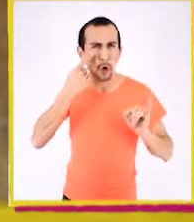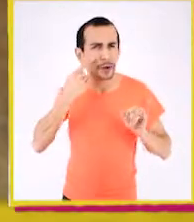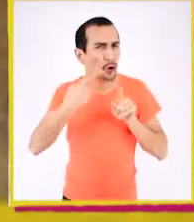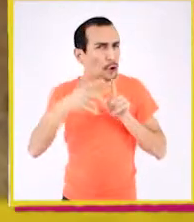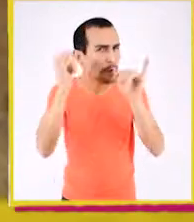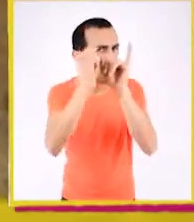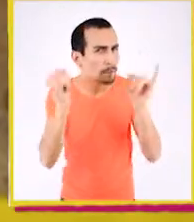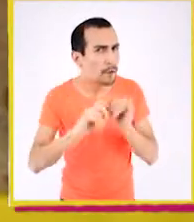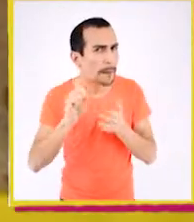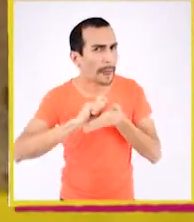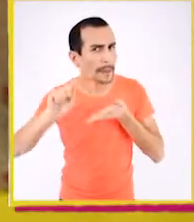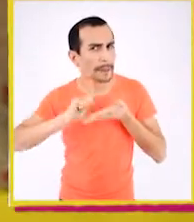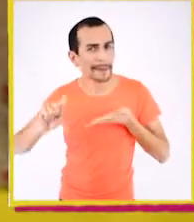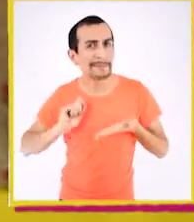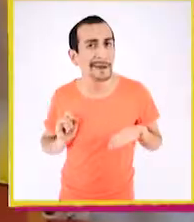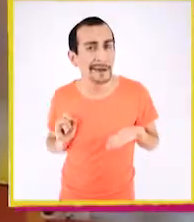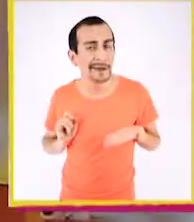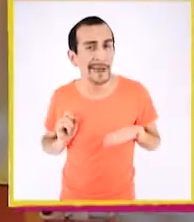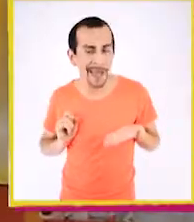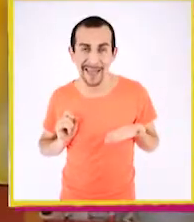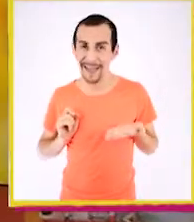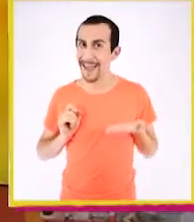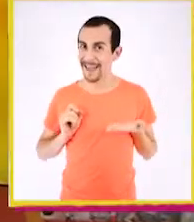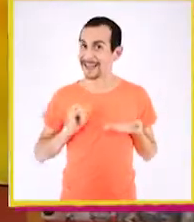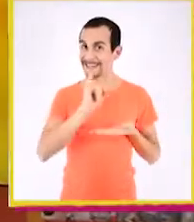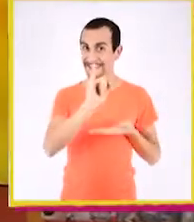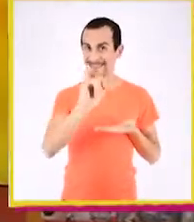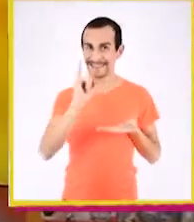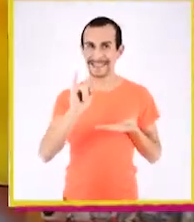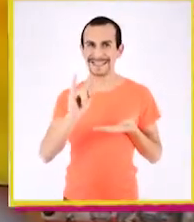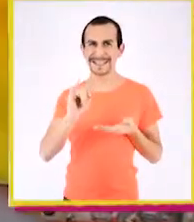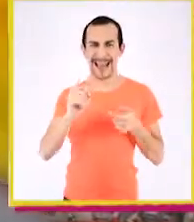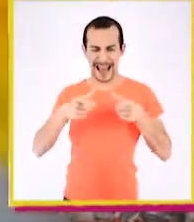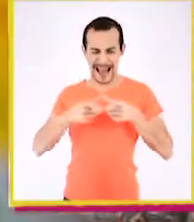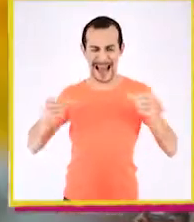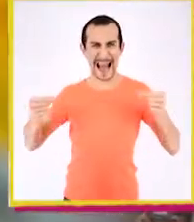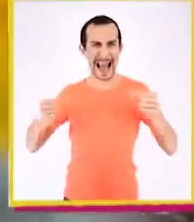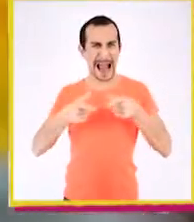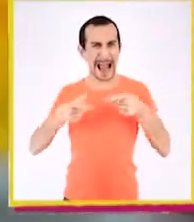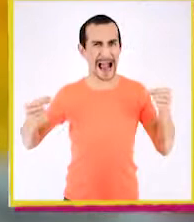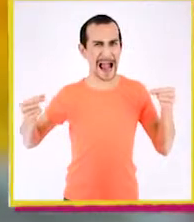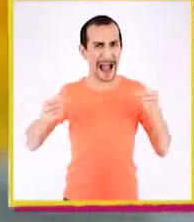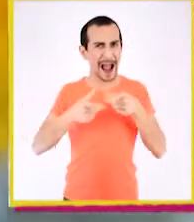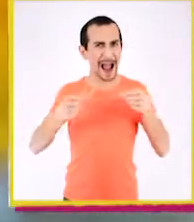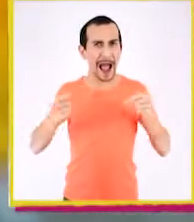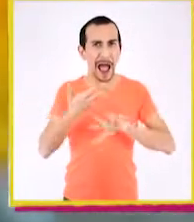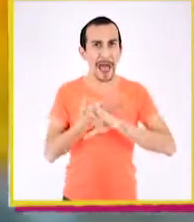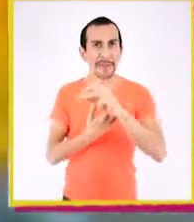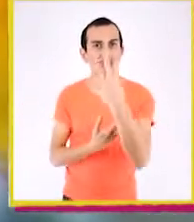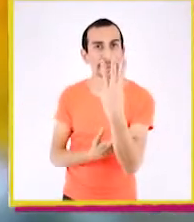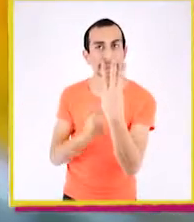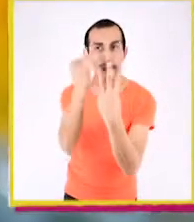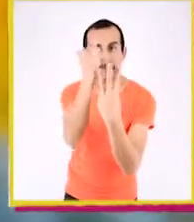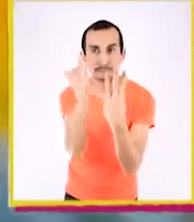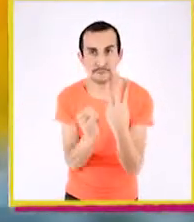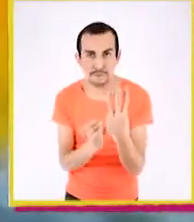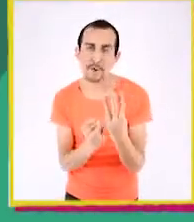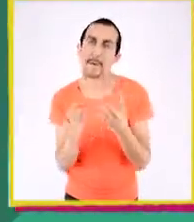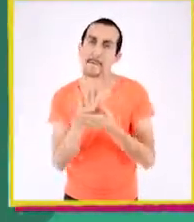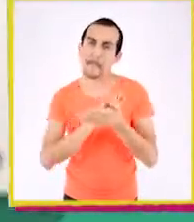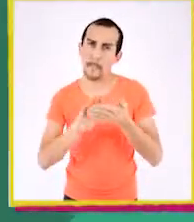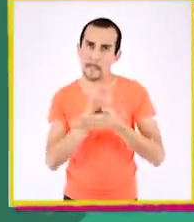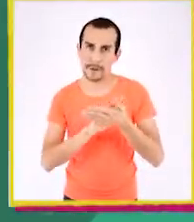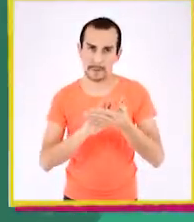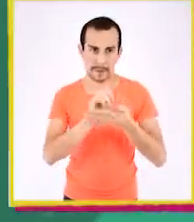¿Conocen otras maneras de escribir? ¡Así es! El japonés tiene tres formas de escritura.